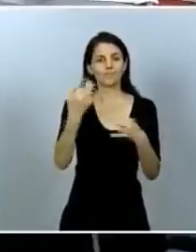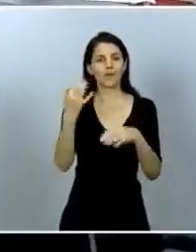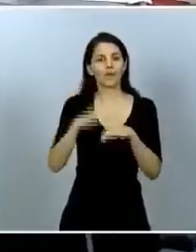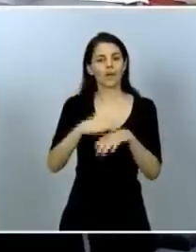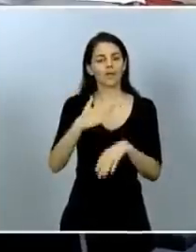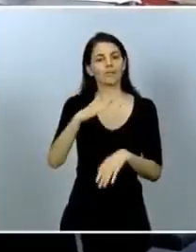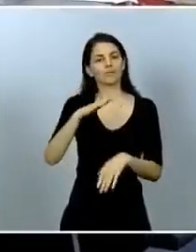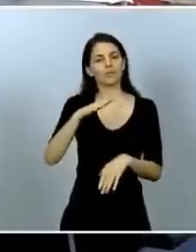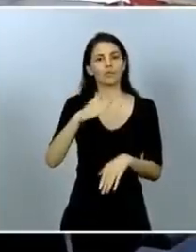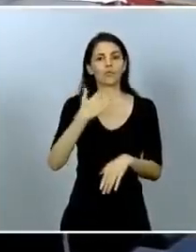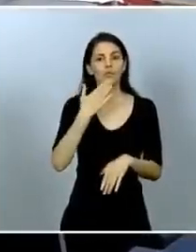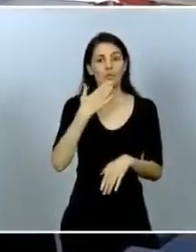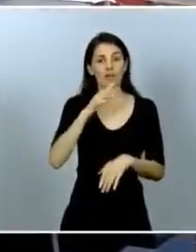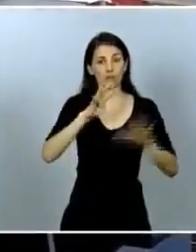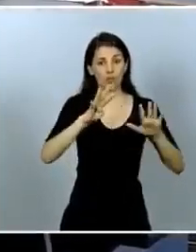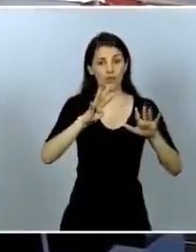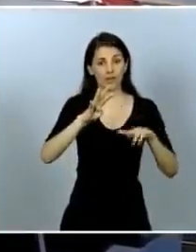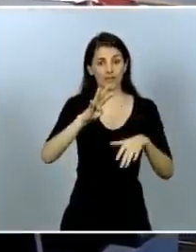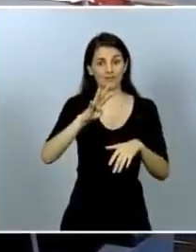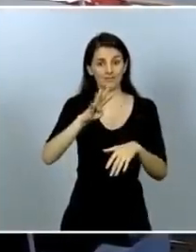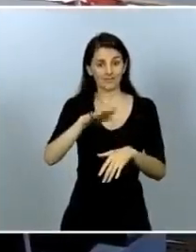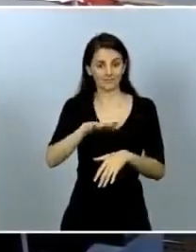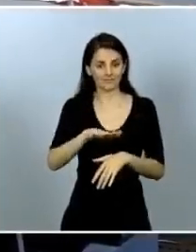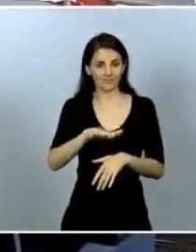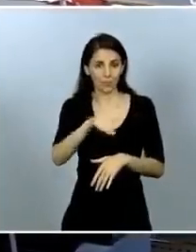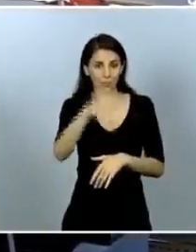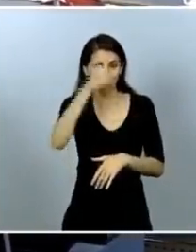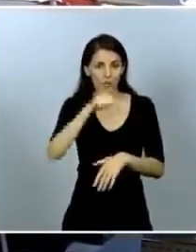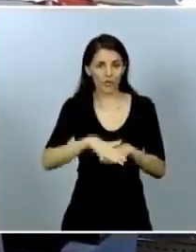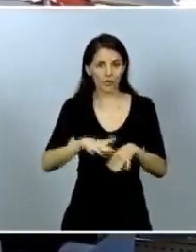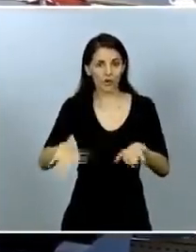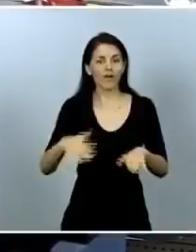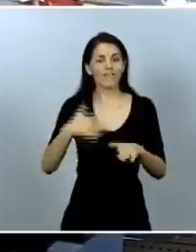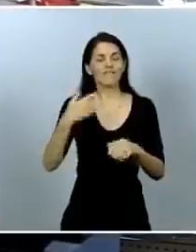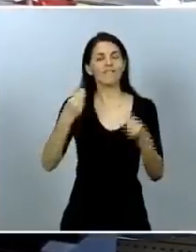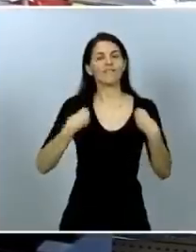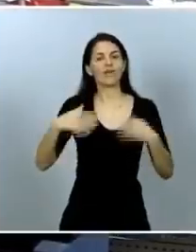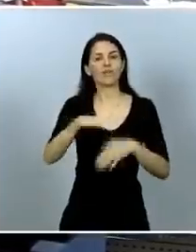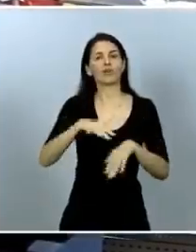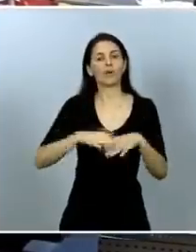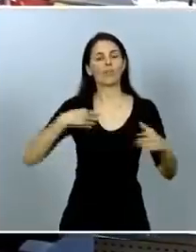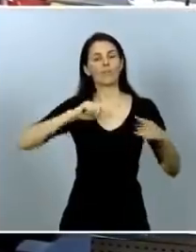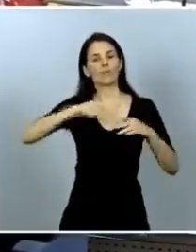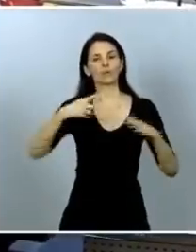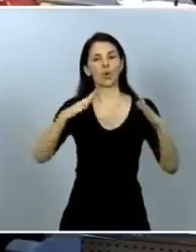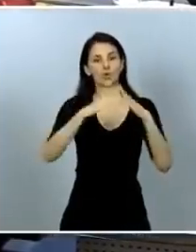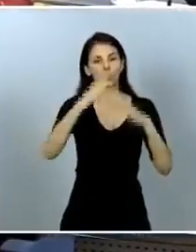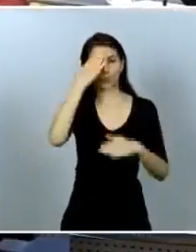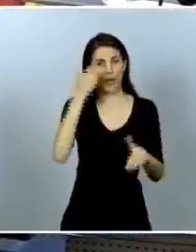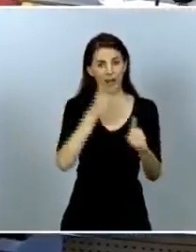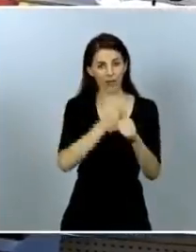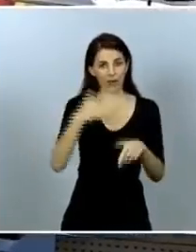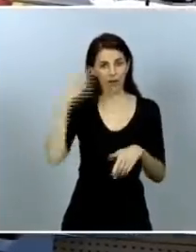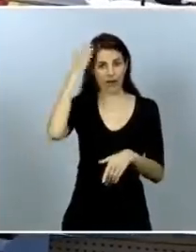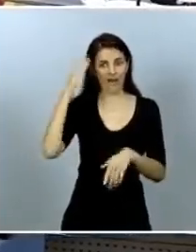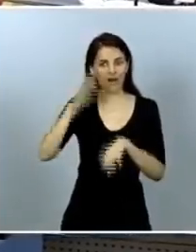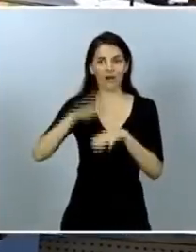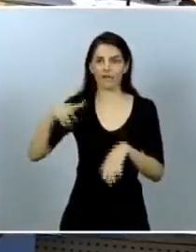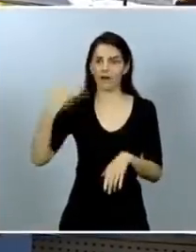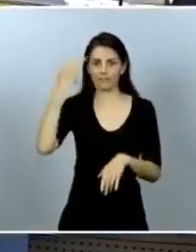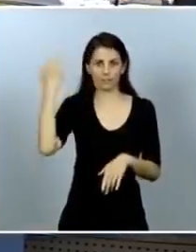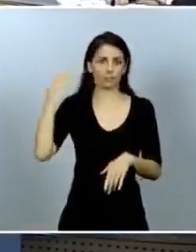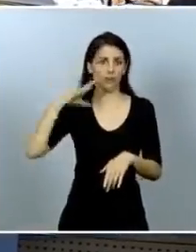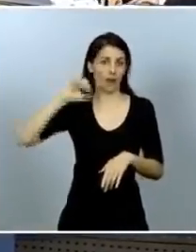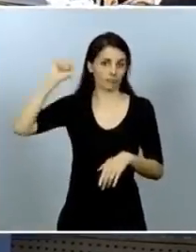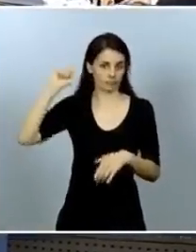en Navarra se había quitado la vida. Es fundamental establecer mecanismos de prevención para evitar que situaciones como estas se